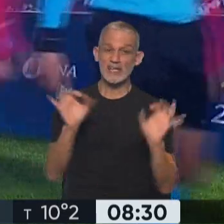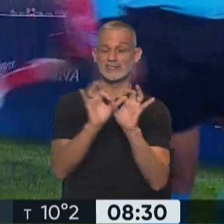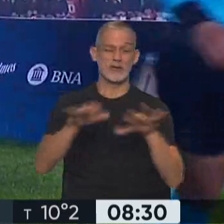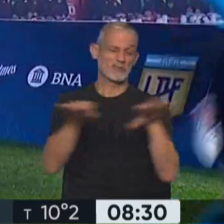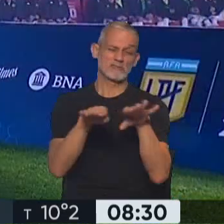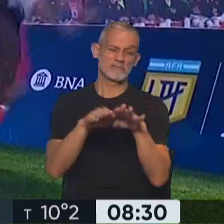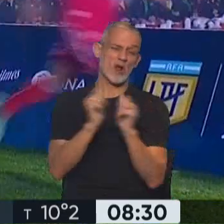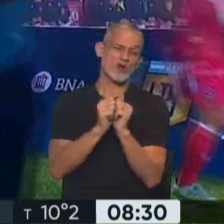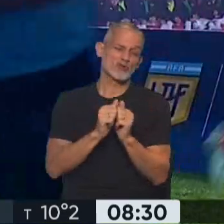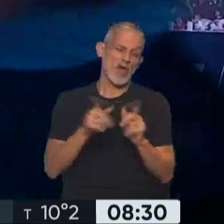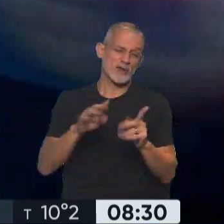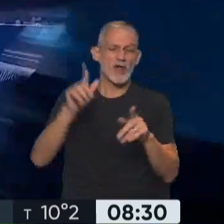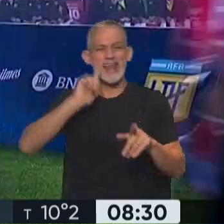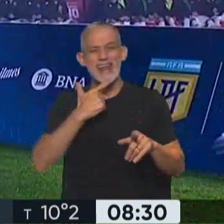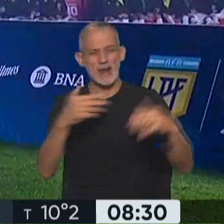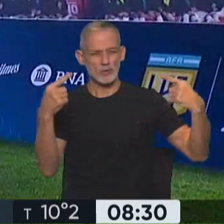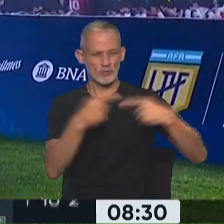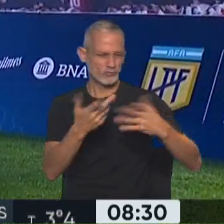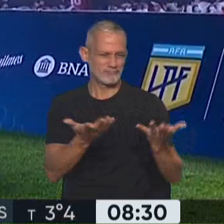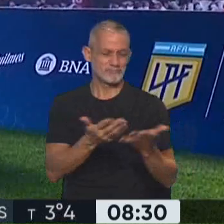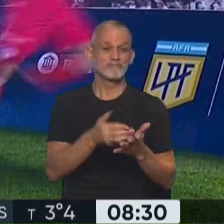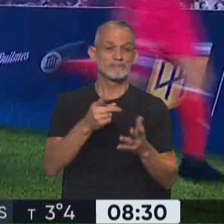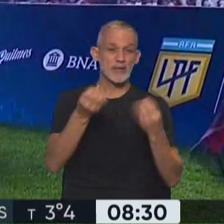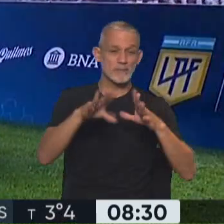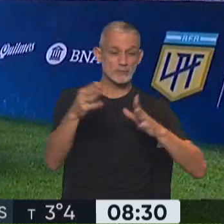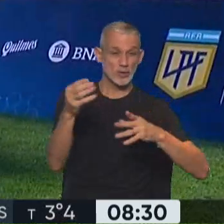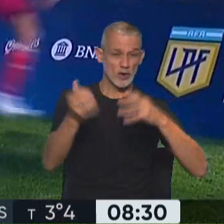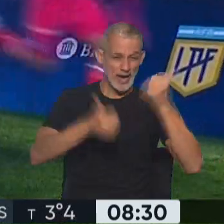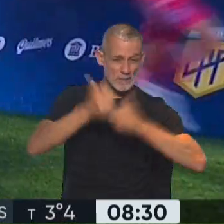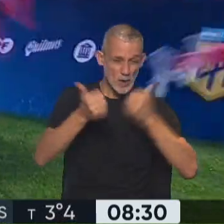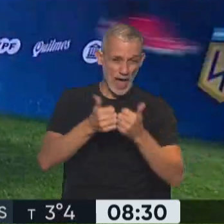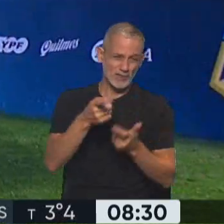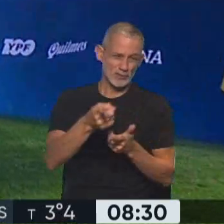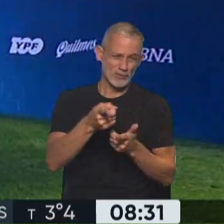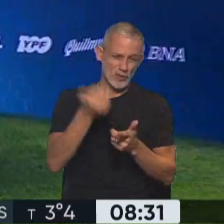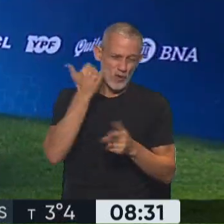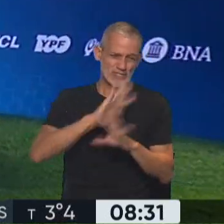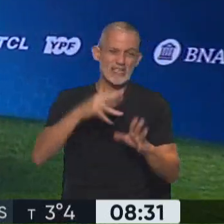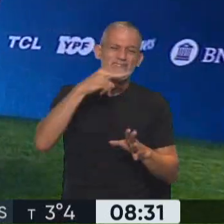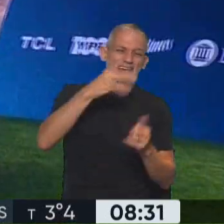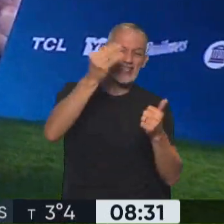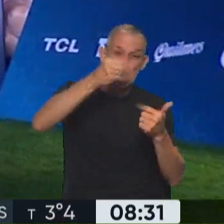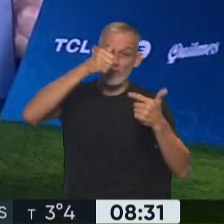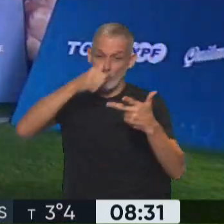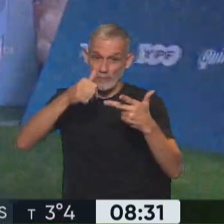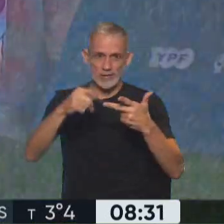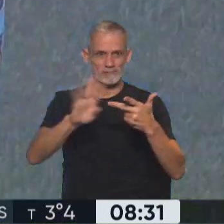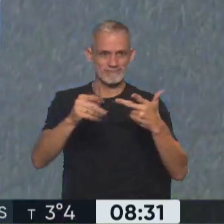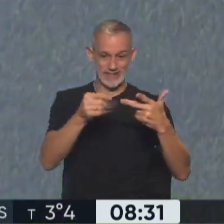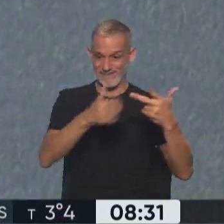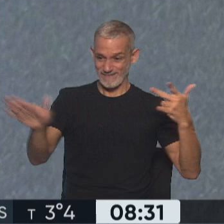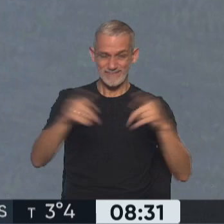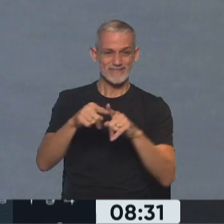entre Rosario Central y Lanús, en el comienzo de este torneo de primera división, que ya vimos entre viernes, sábado y domingo, y que la fecha